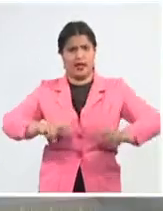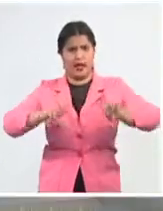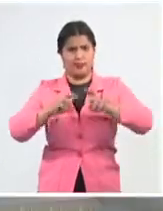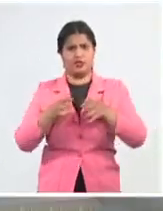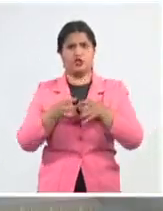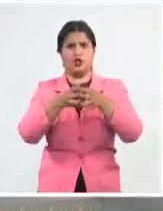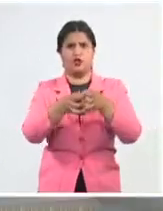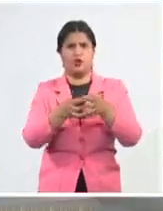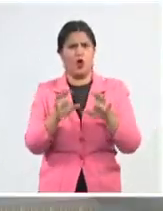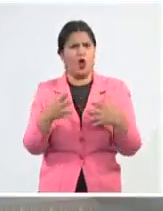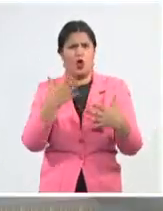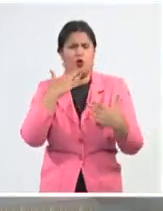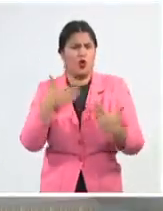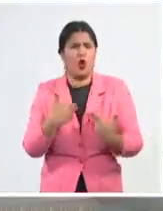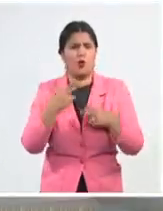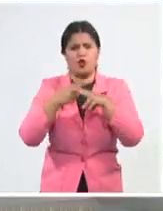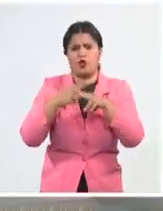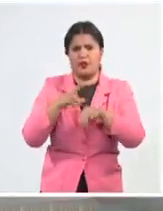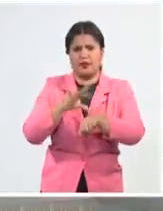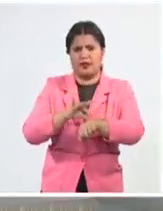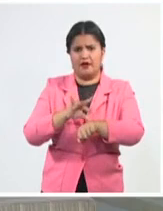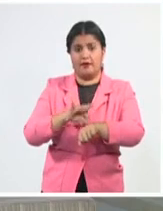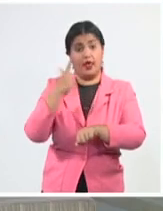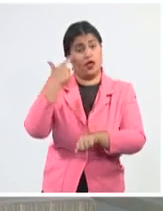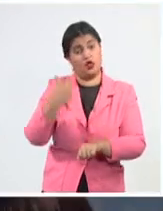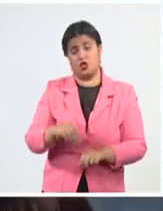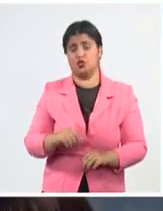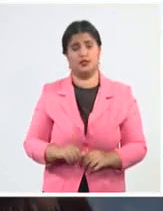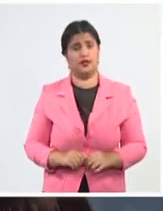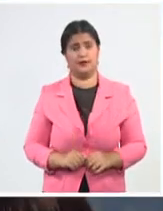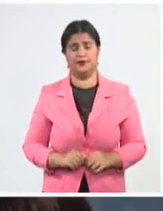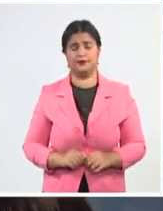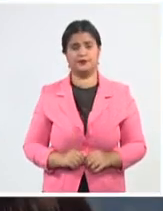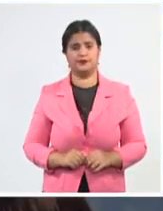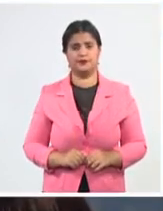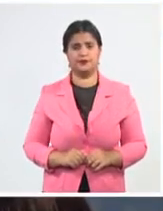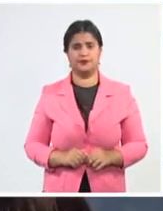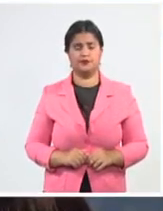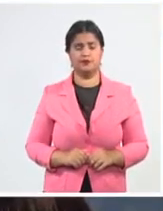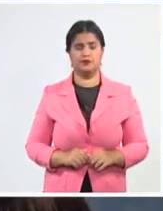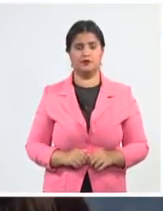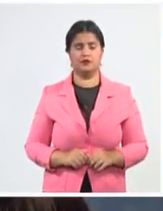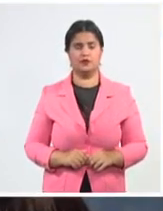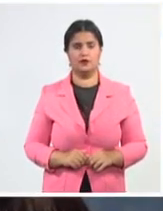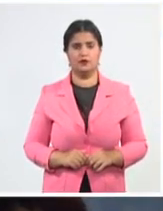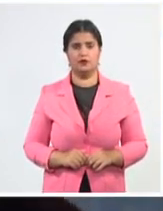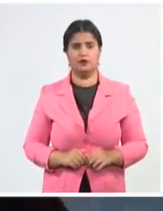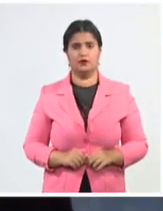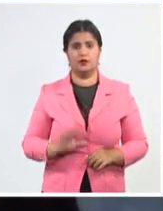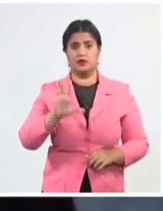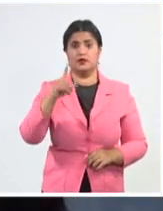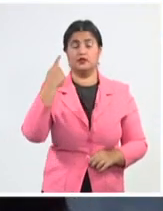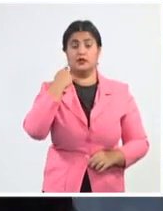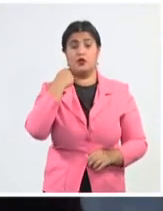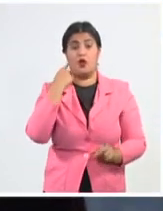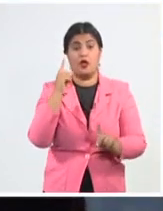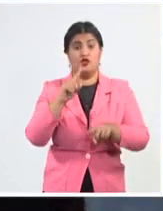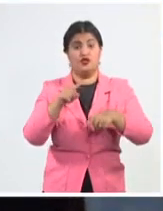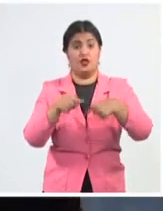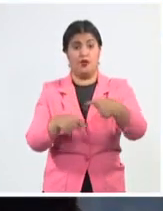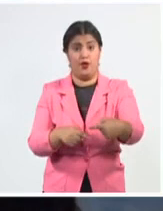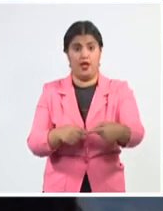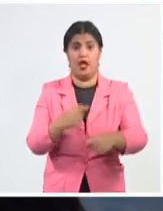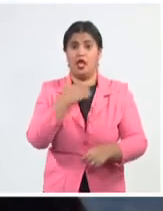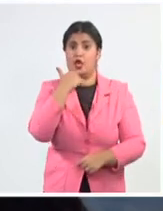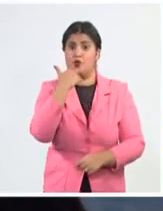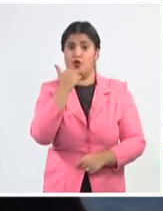incidentes de salud. Le propongo ver algunas de las declaraciones. Después de cinco años ni la policía cubana, ni